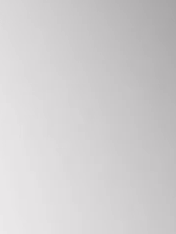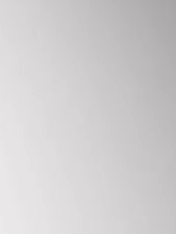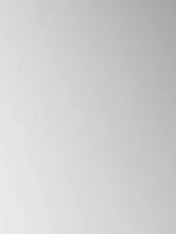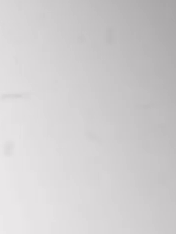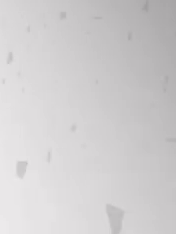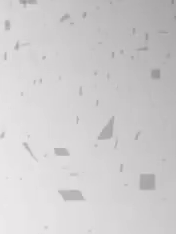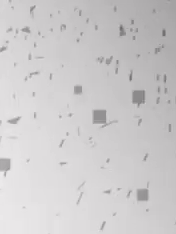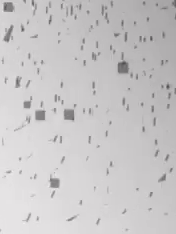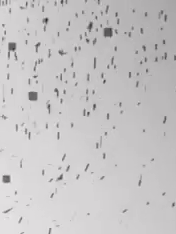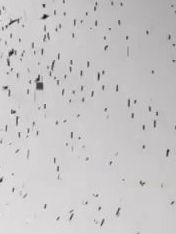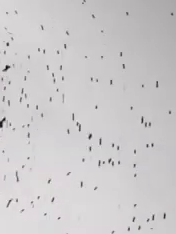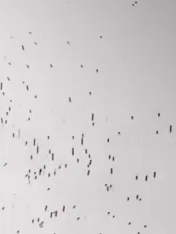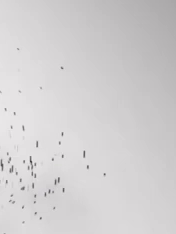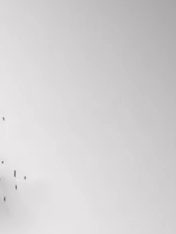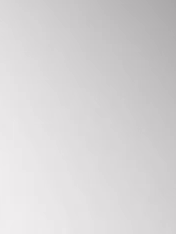gracias